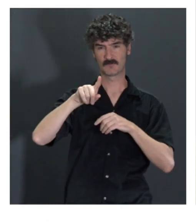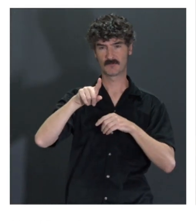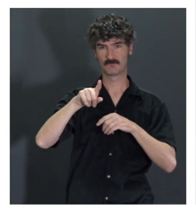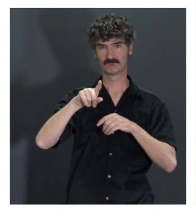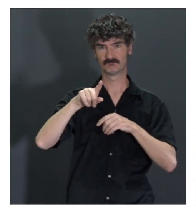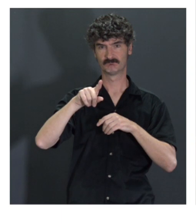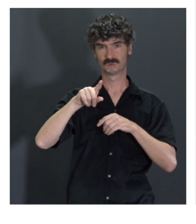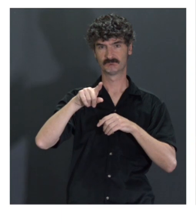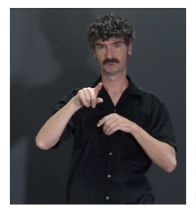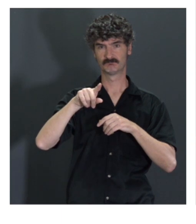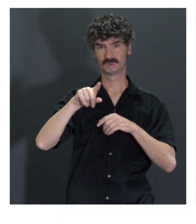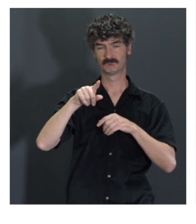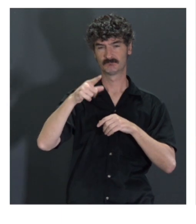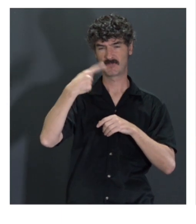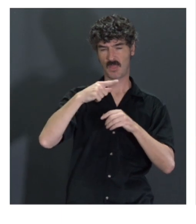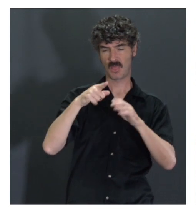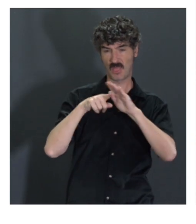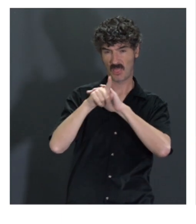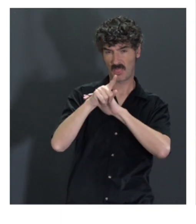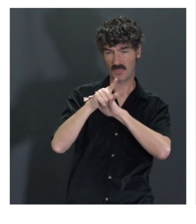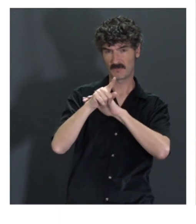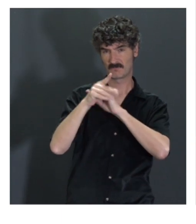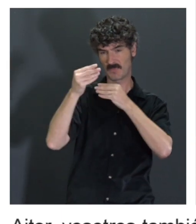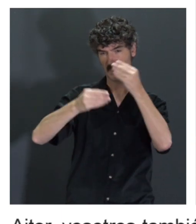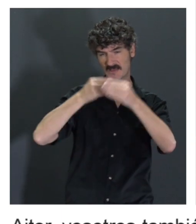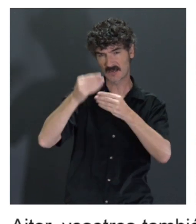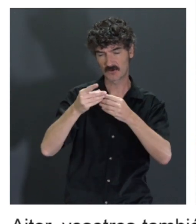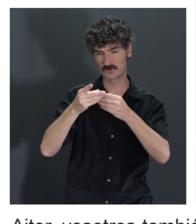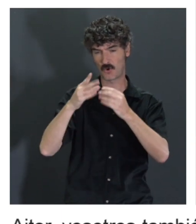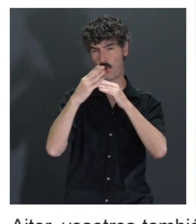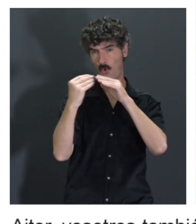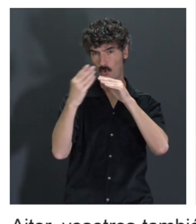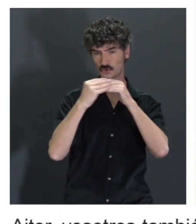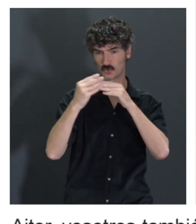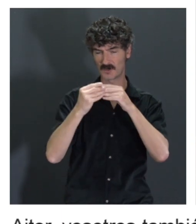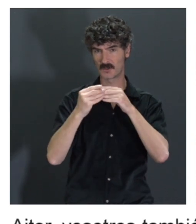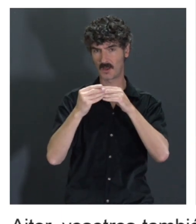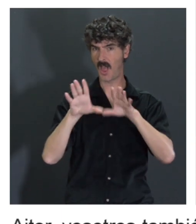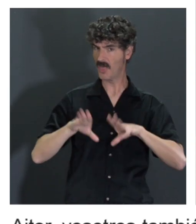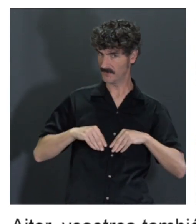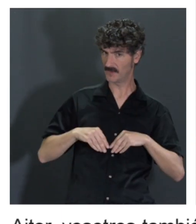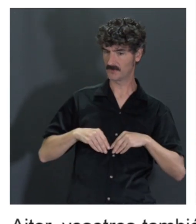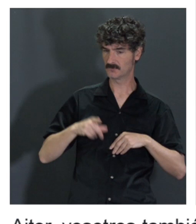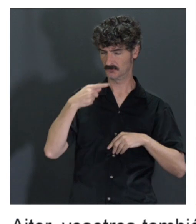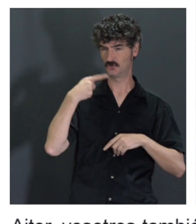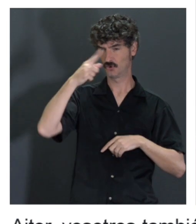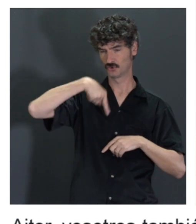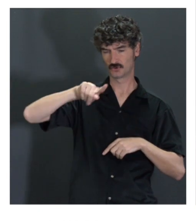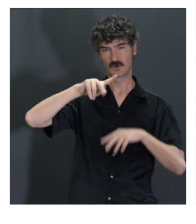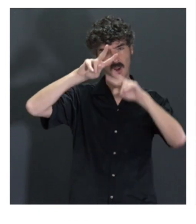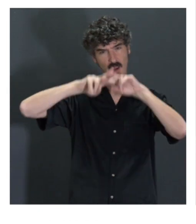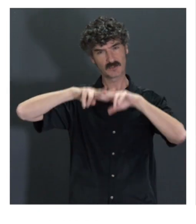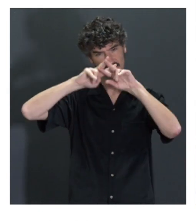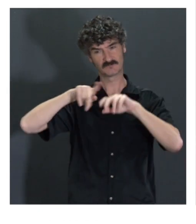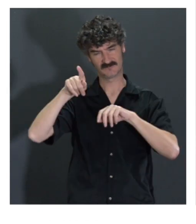los desarrollos que estáis haciendo con los usuarios? Estamos empezando a hacer estudios en